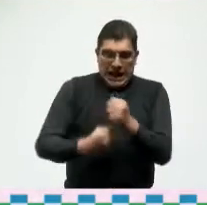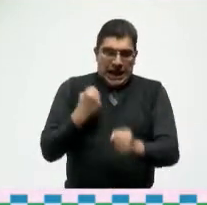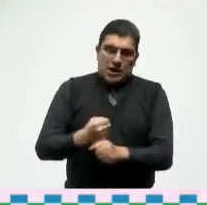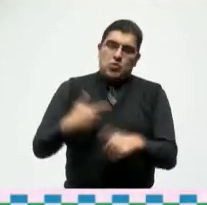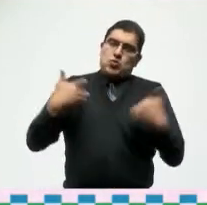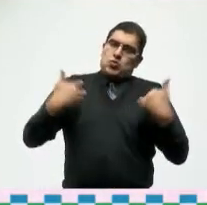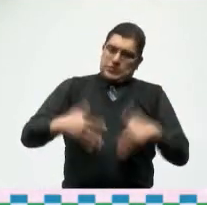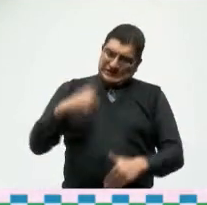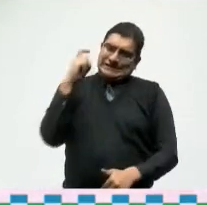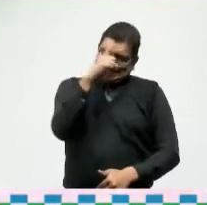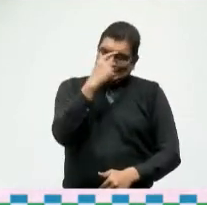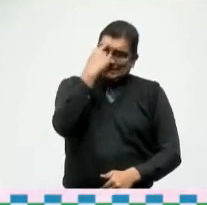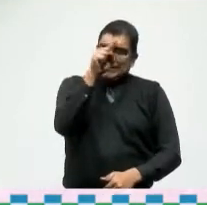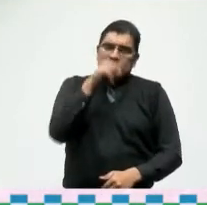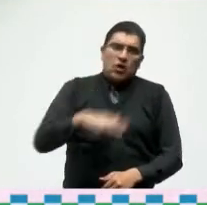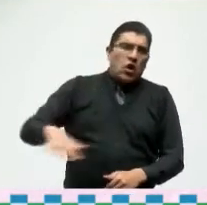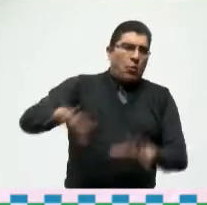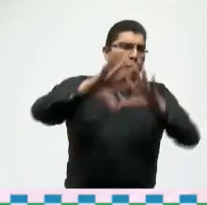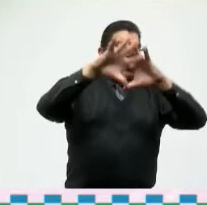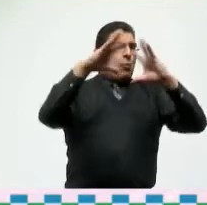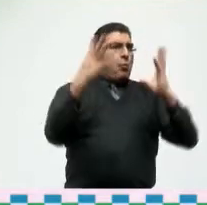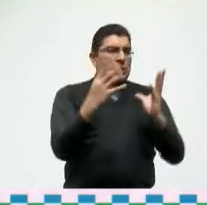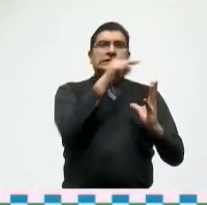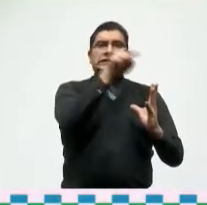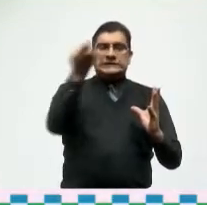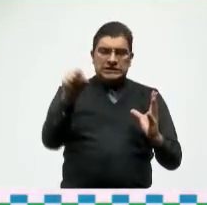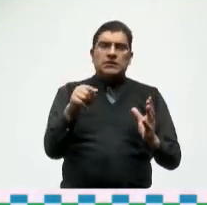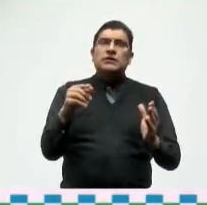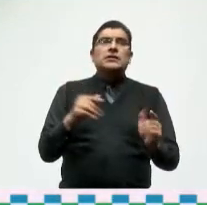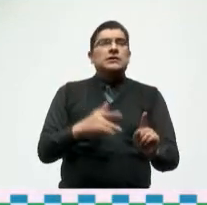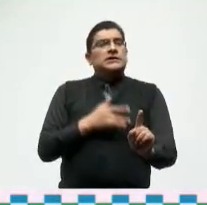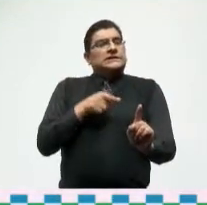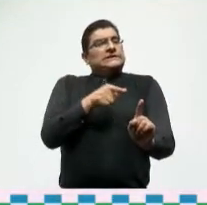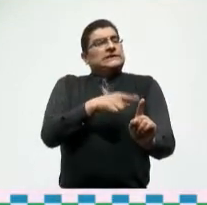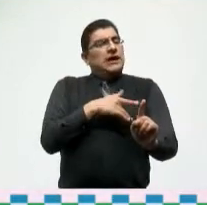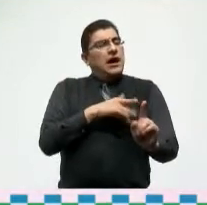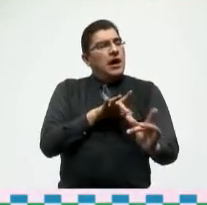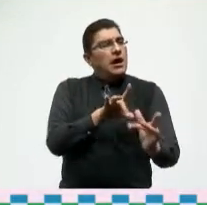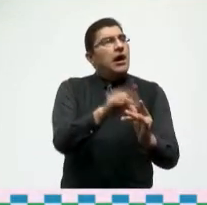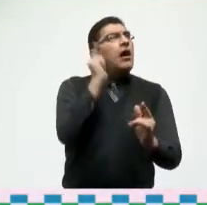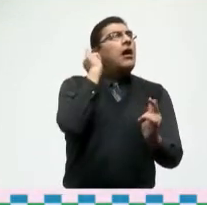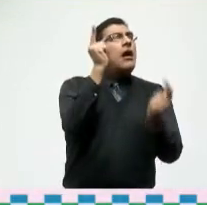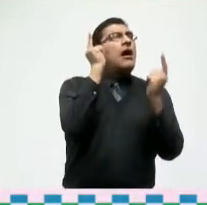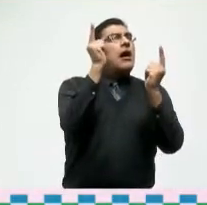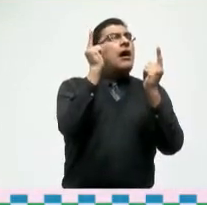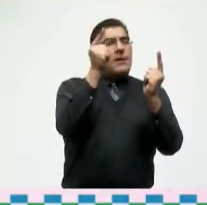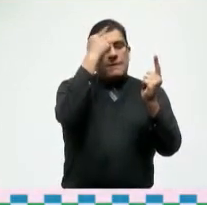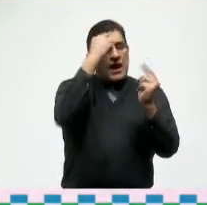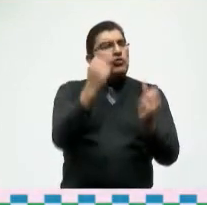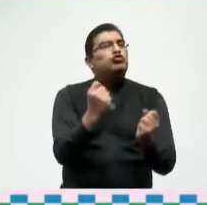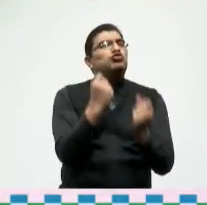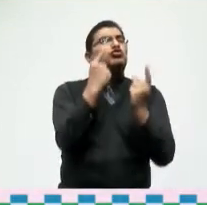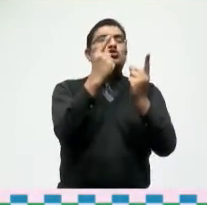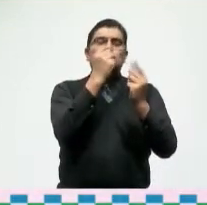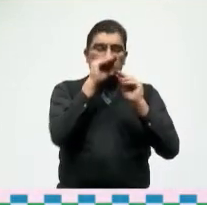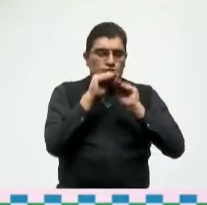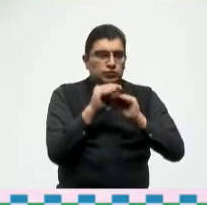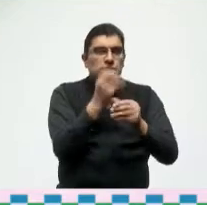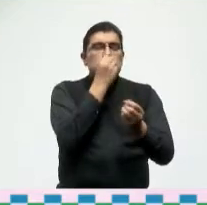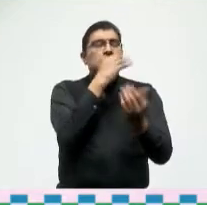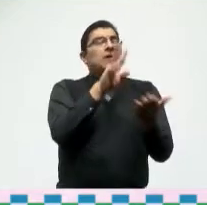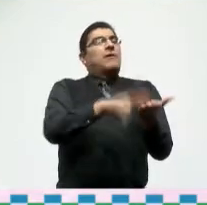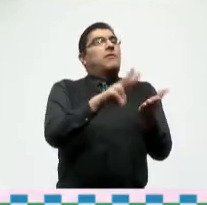este difícil para toda la humanidad infunde esperanza que siga floreciendo la magia y que hoy